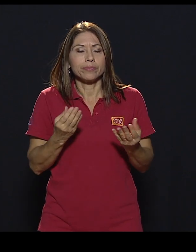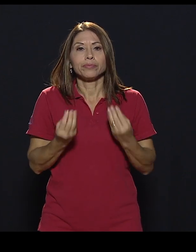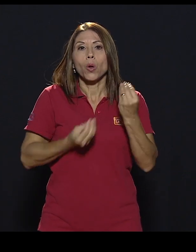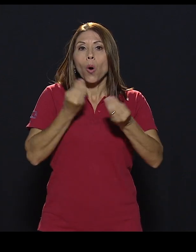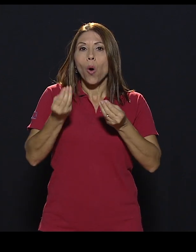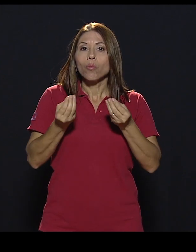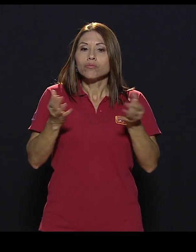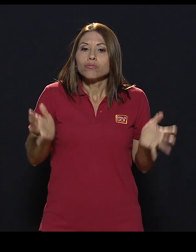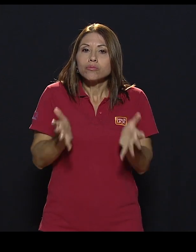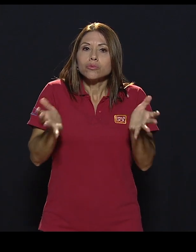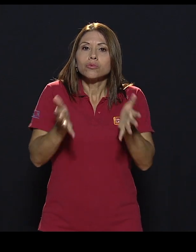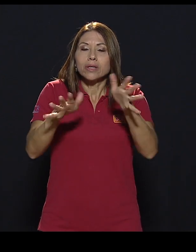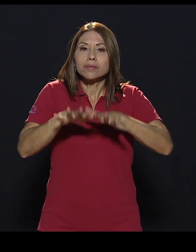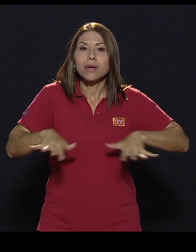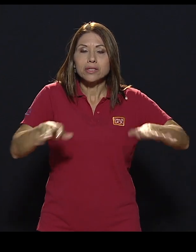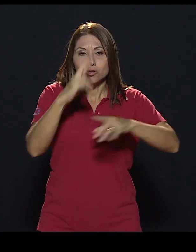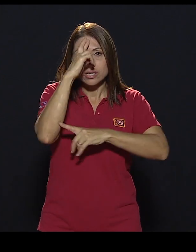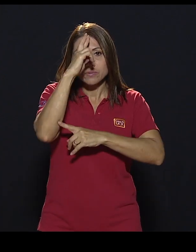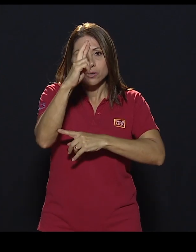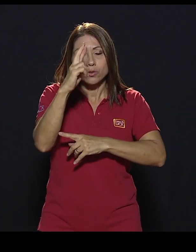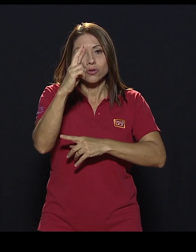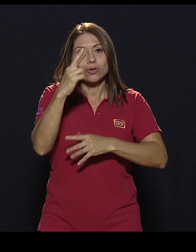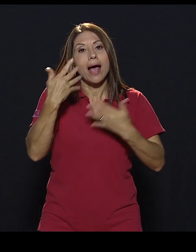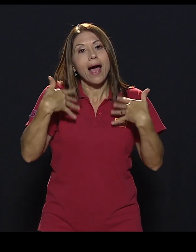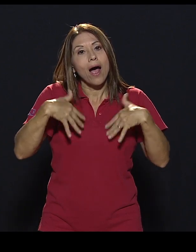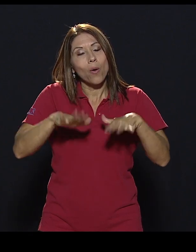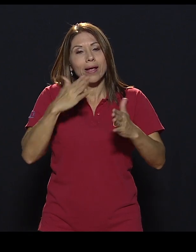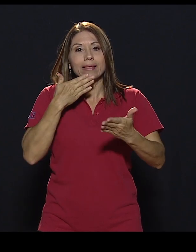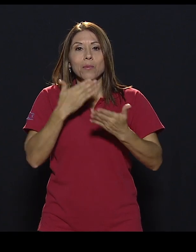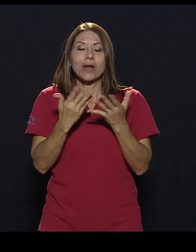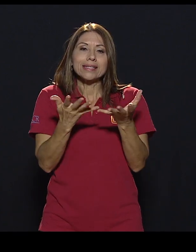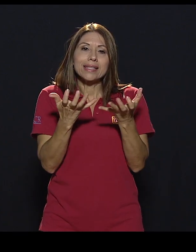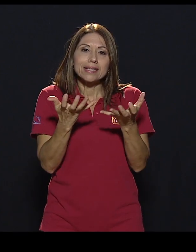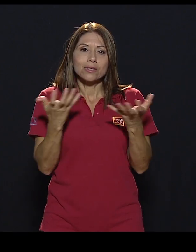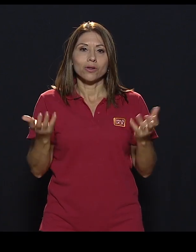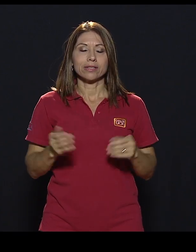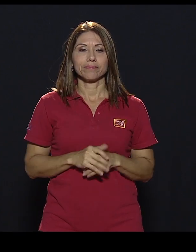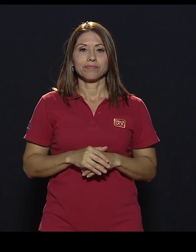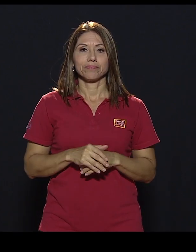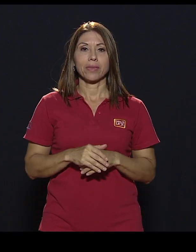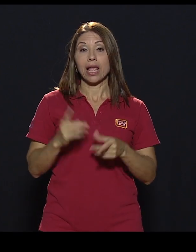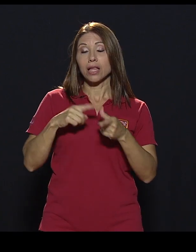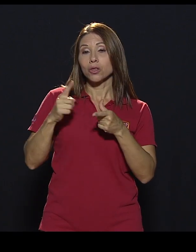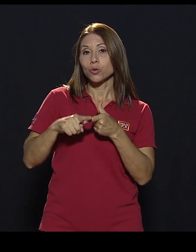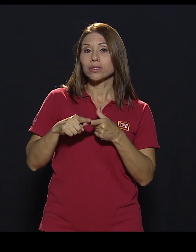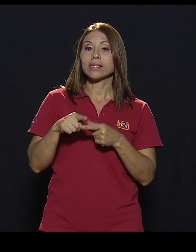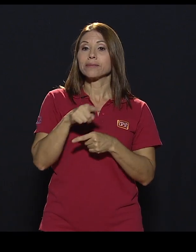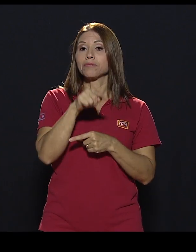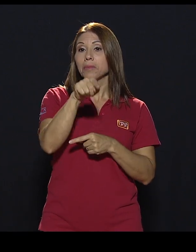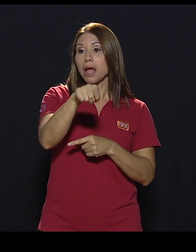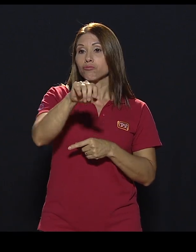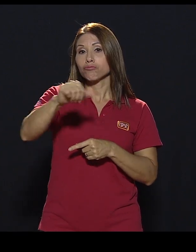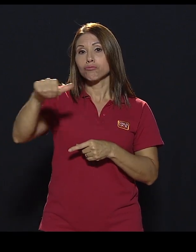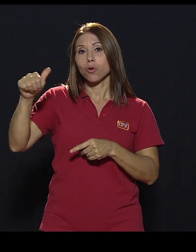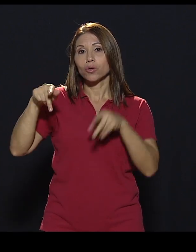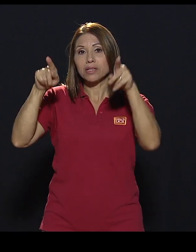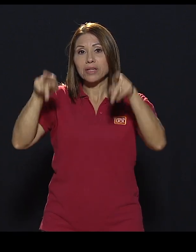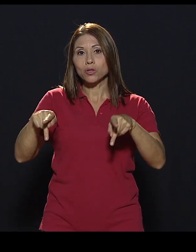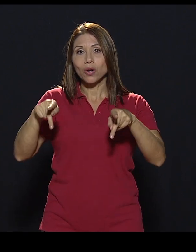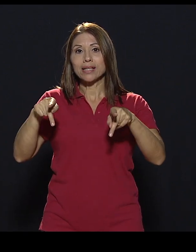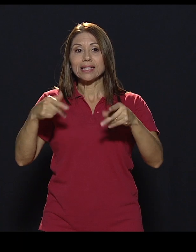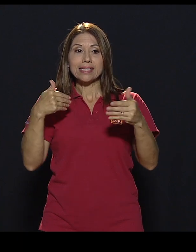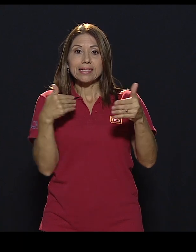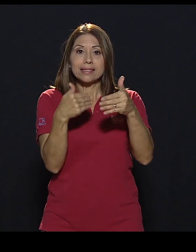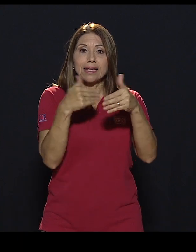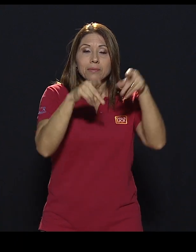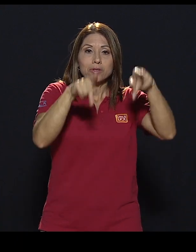espacios respetuosos para esta persona, aunque hayan intenciones, buenas intenciones. Entonces también, ¿qué consejo darles a estas otras personas que están